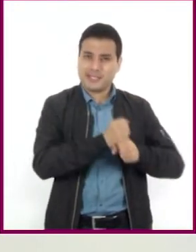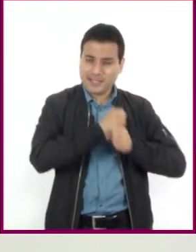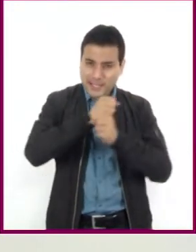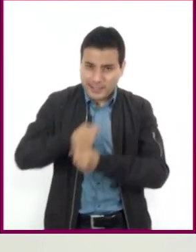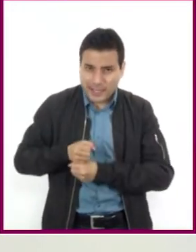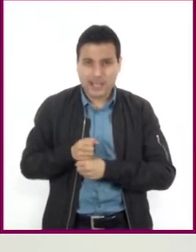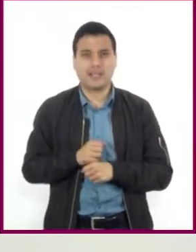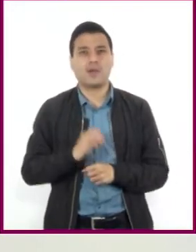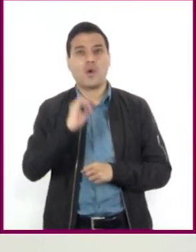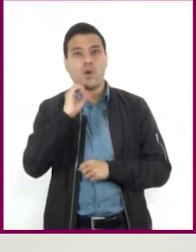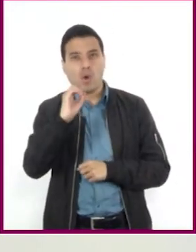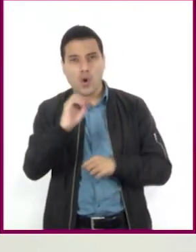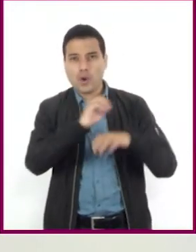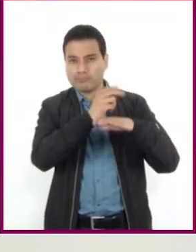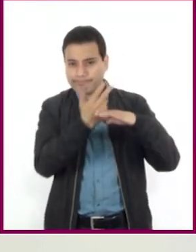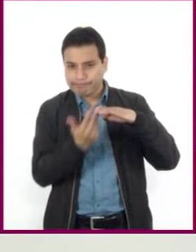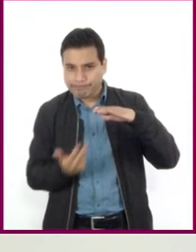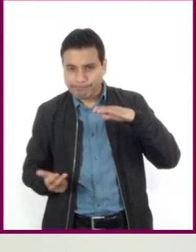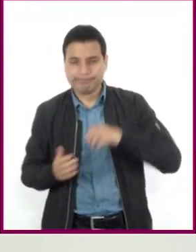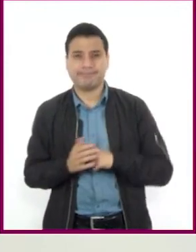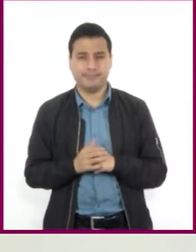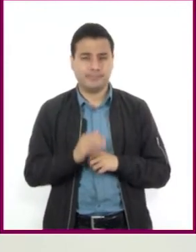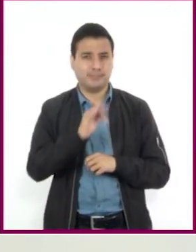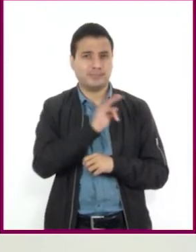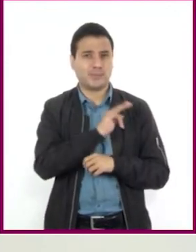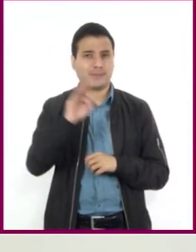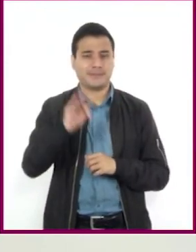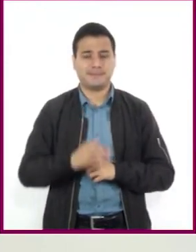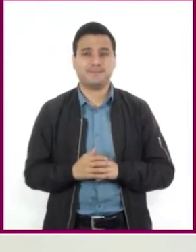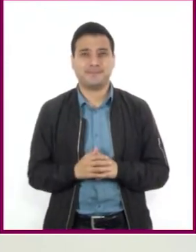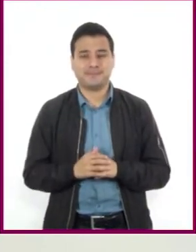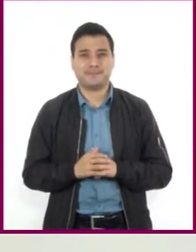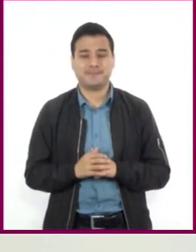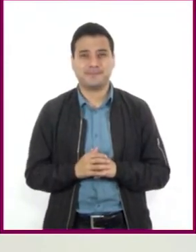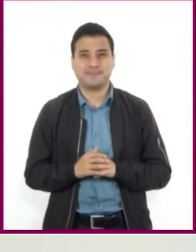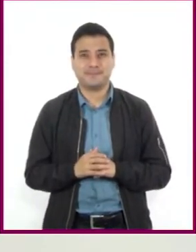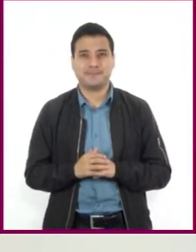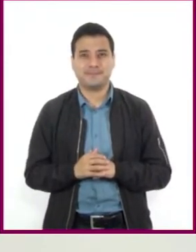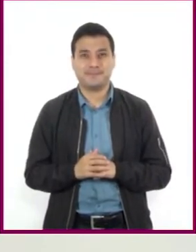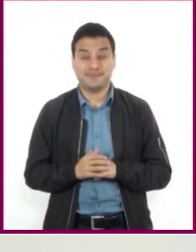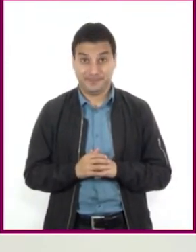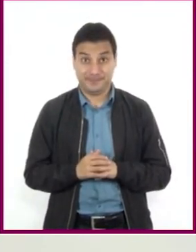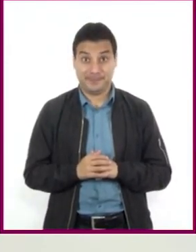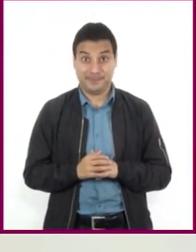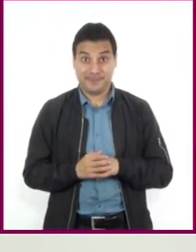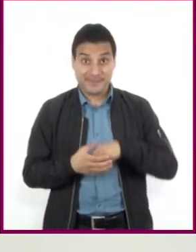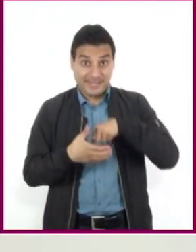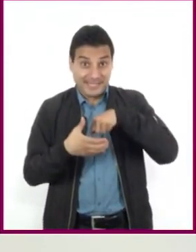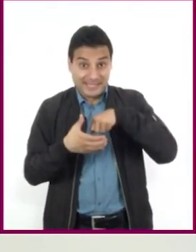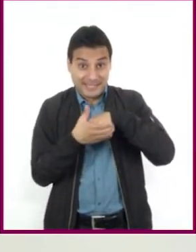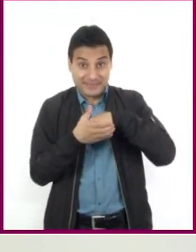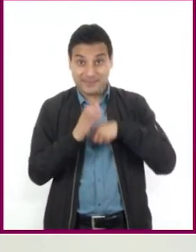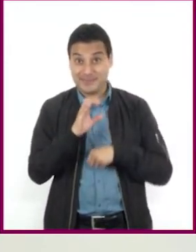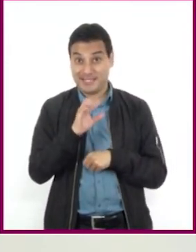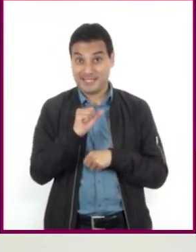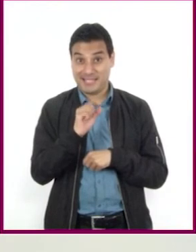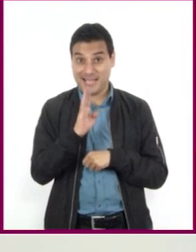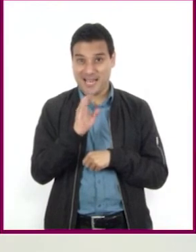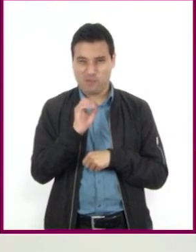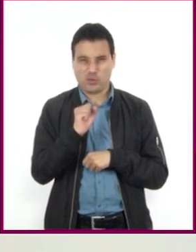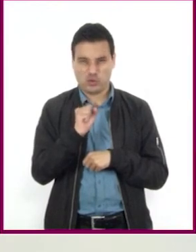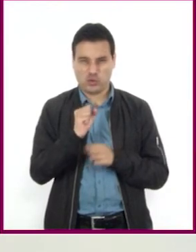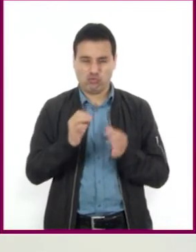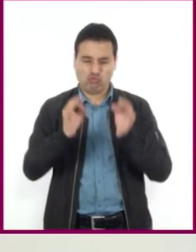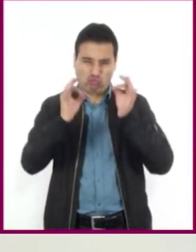sobre todo en la costa del Golfo de California. Particularmente, Los Cabos, que se ubica al extremo sur del